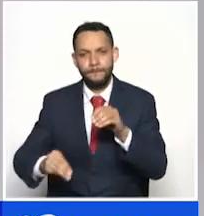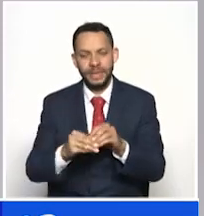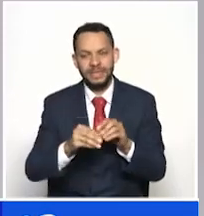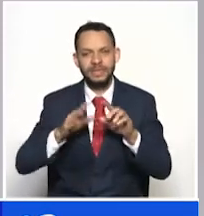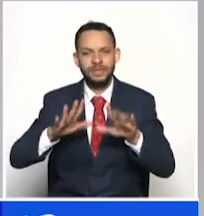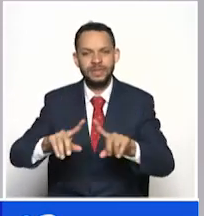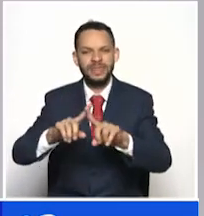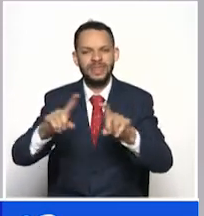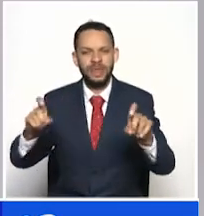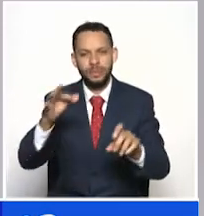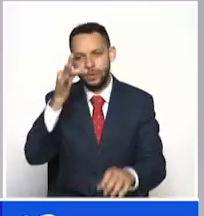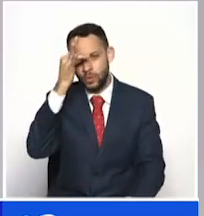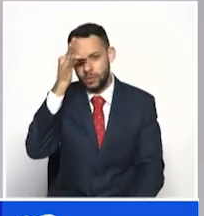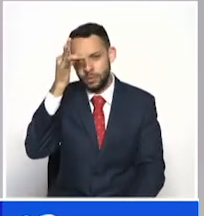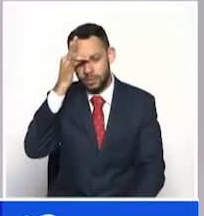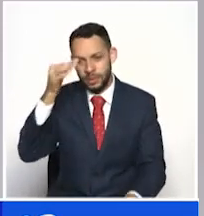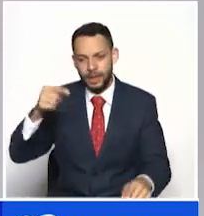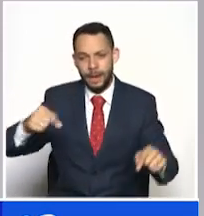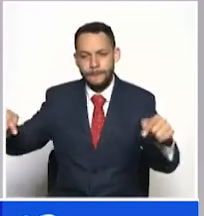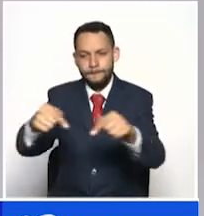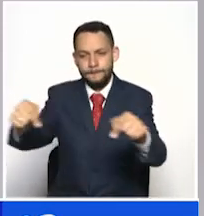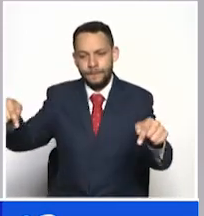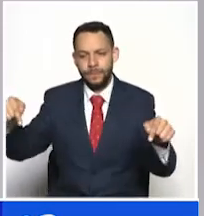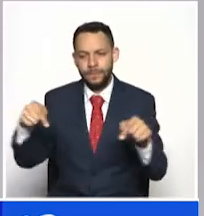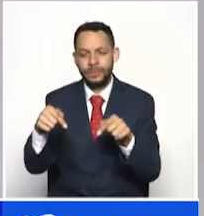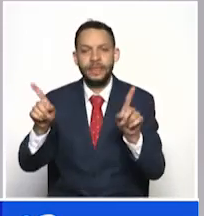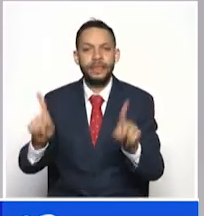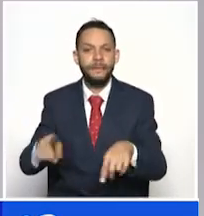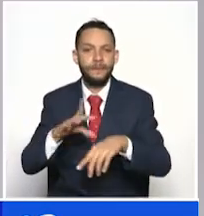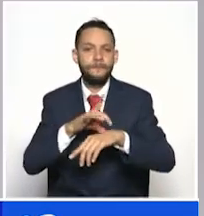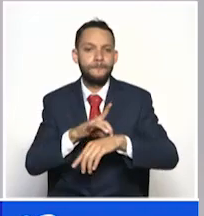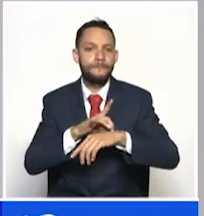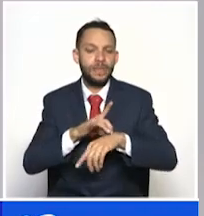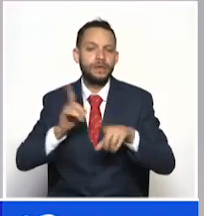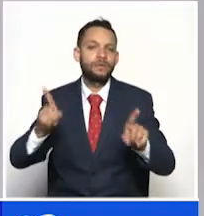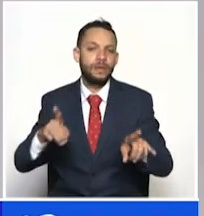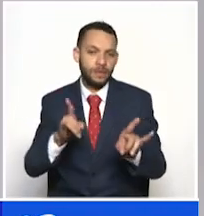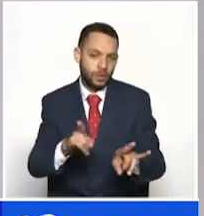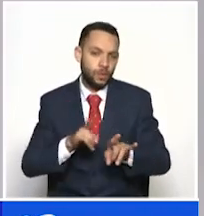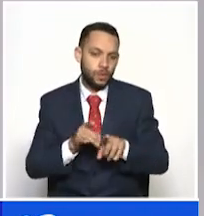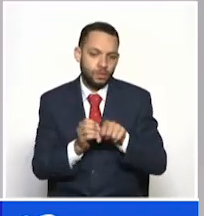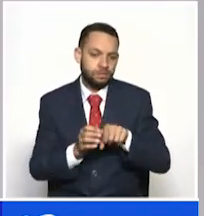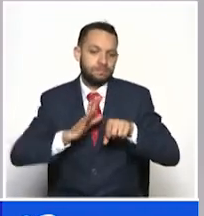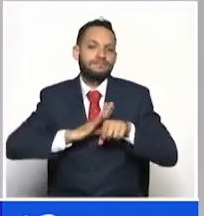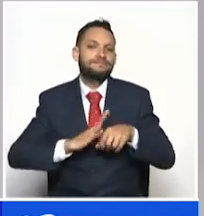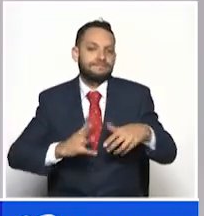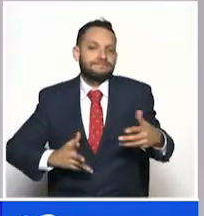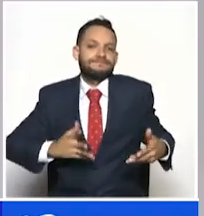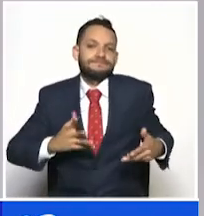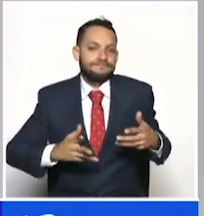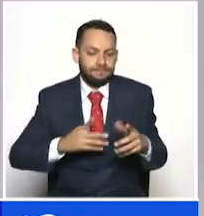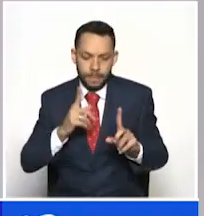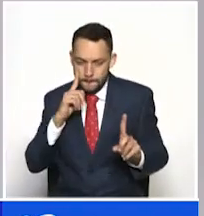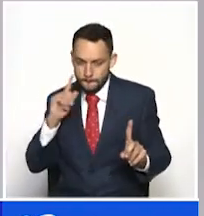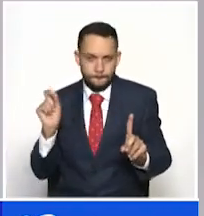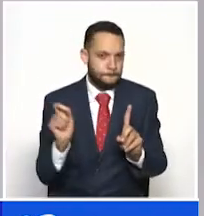y era que los médicos también resultaron contagiados y necesitamos entonces priorizar